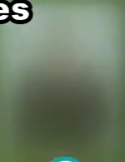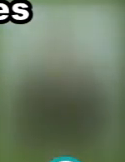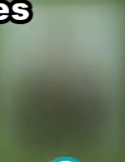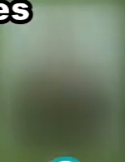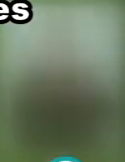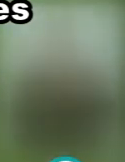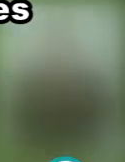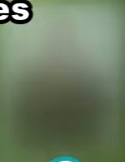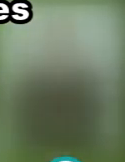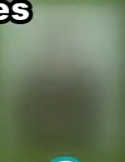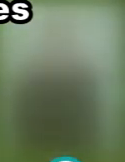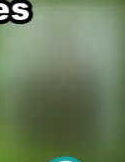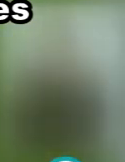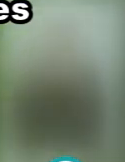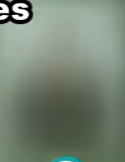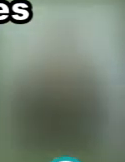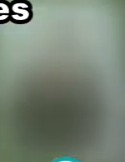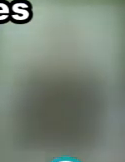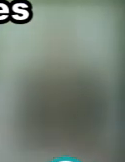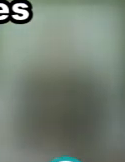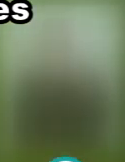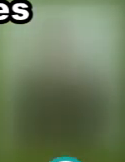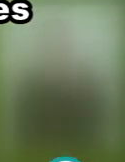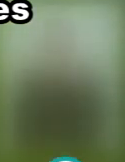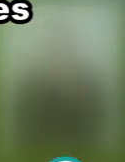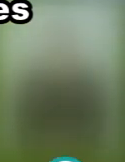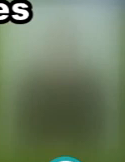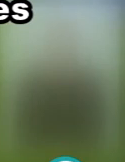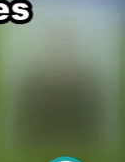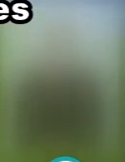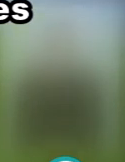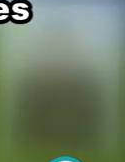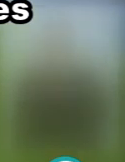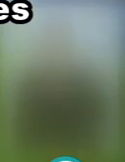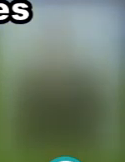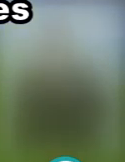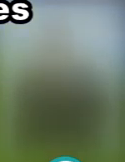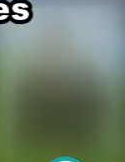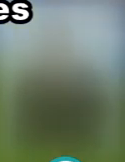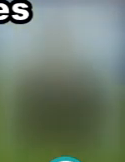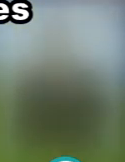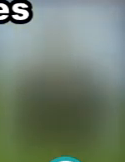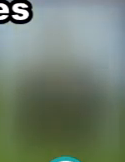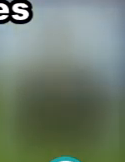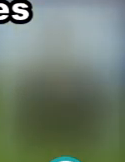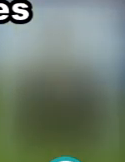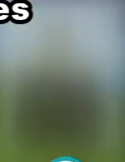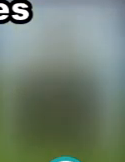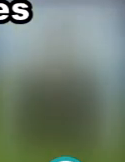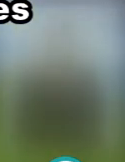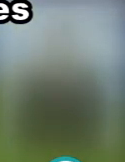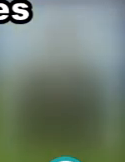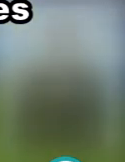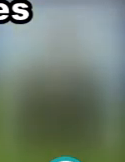también terminó en tabla, aunque algunos salieron más disgustados que otros, Nacho. Sí, la verdad es que Marcelino tenía cara de pocos amigos cuando finalizó el